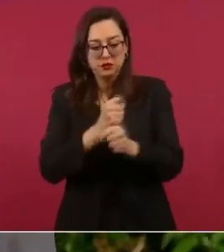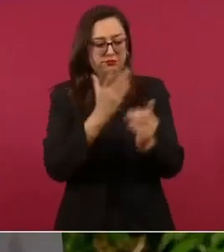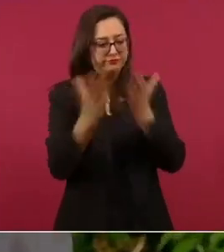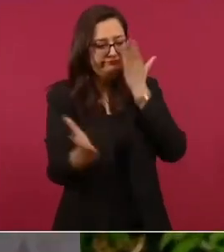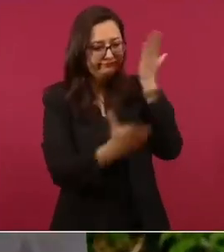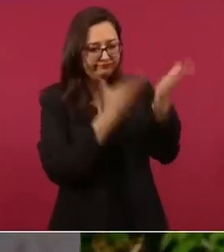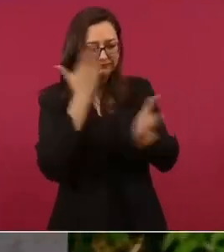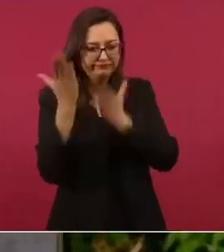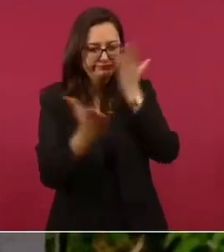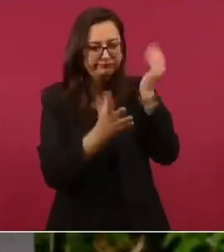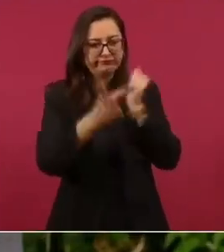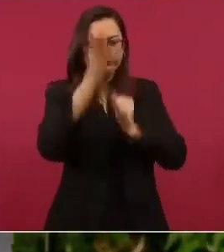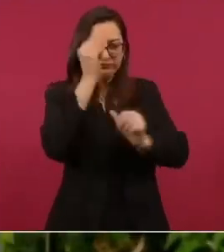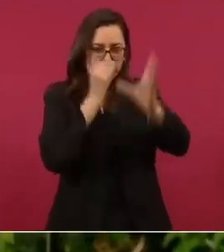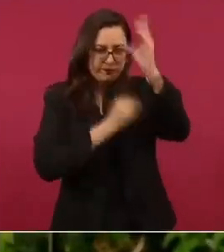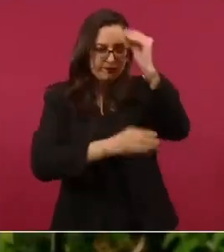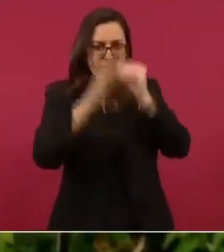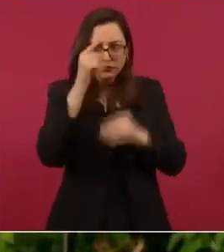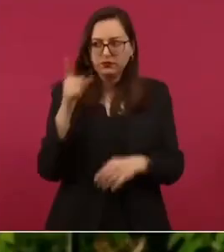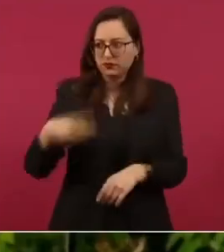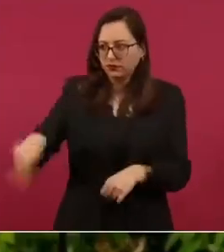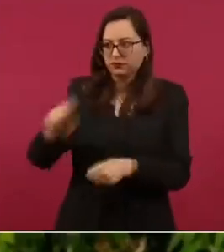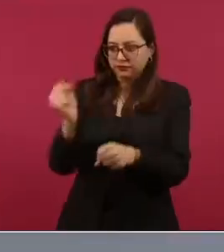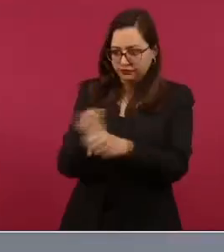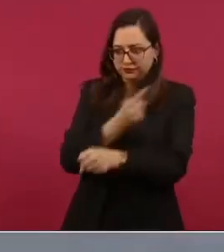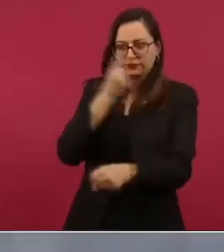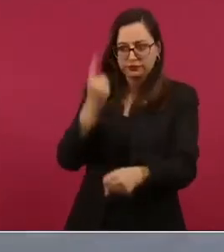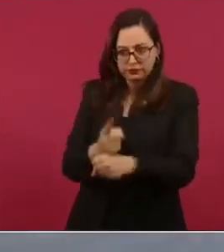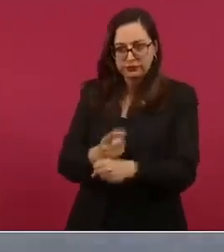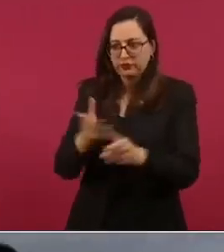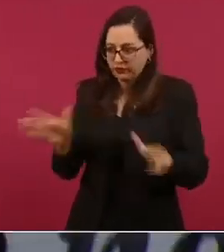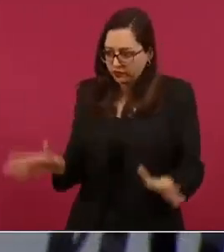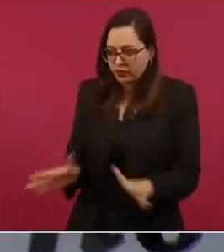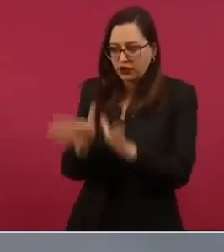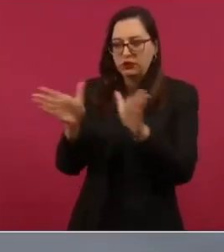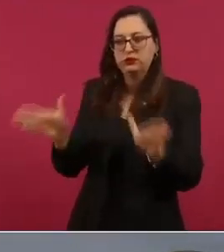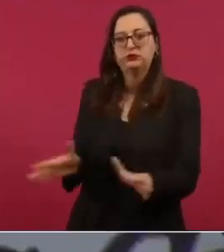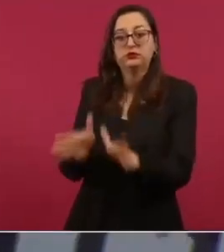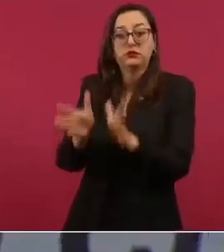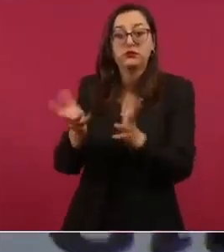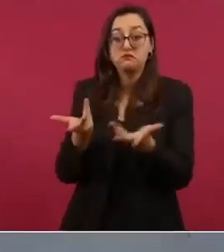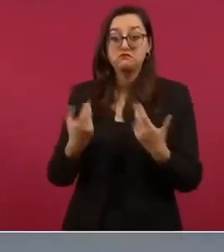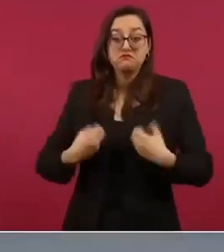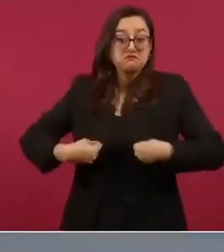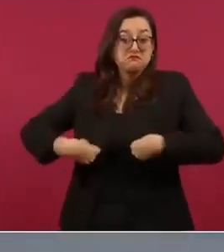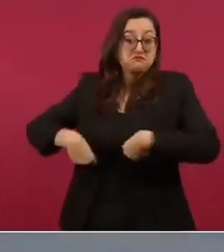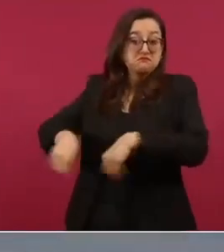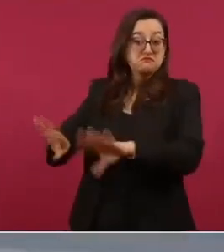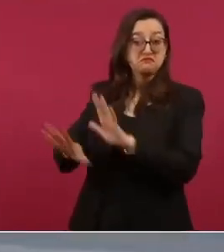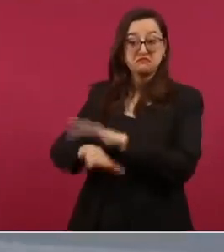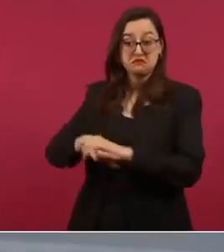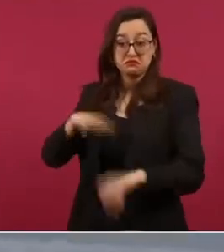no queden desamparados que chinos tienen la